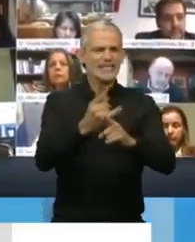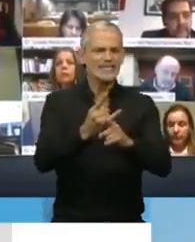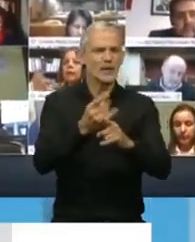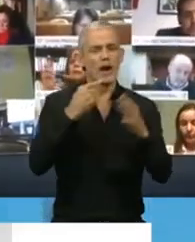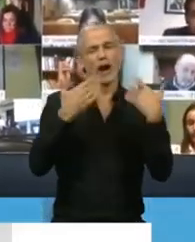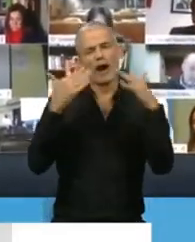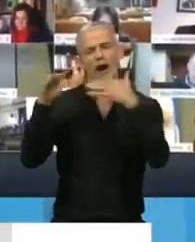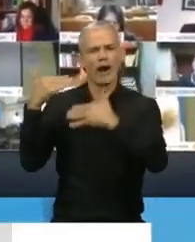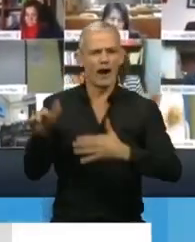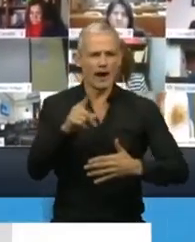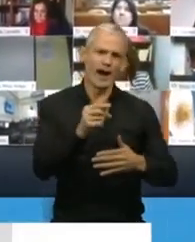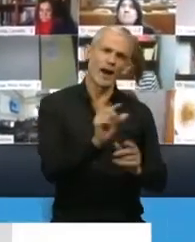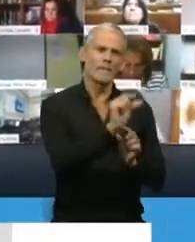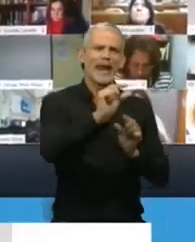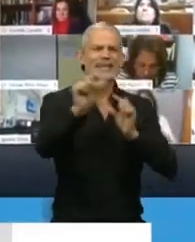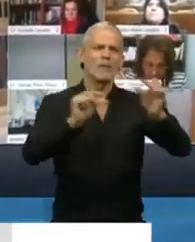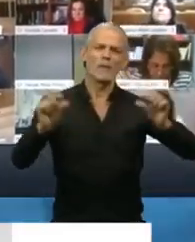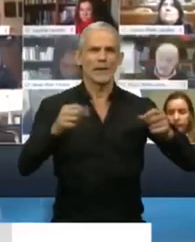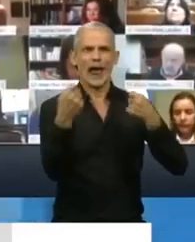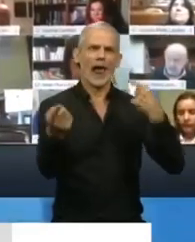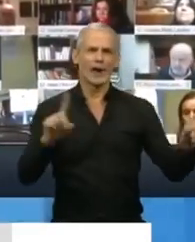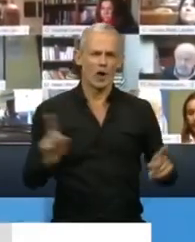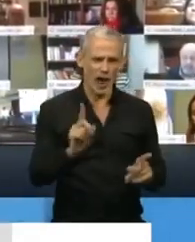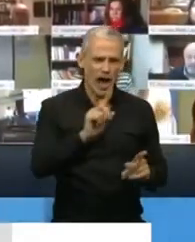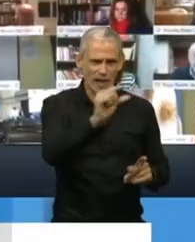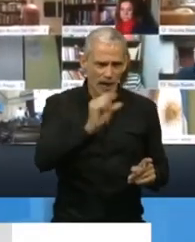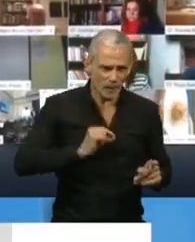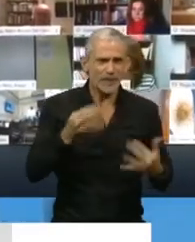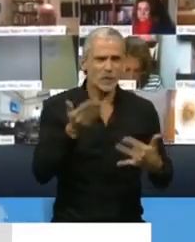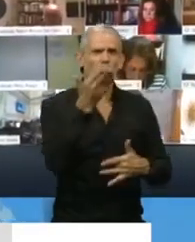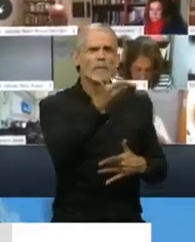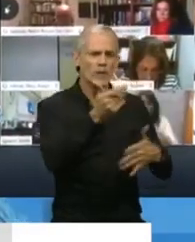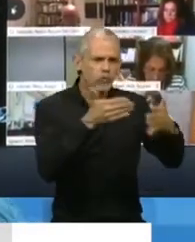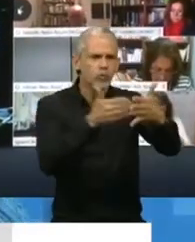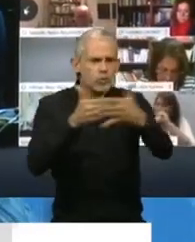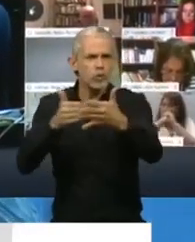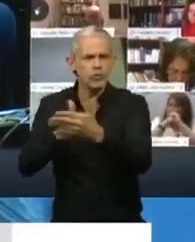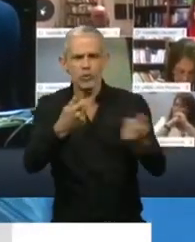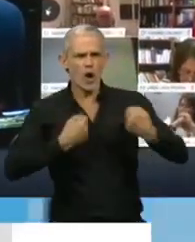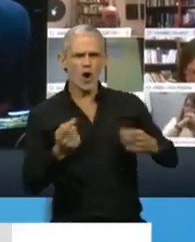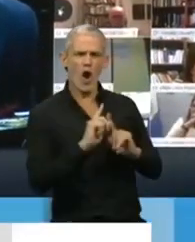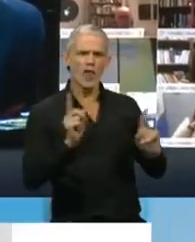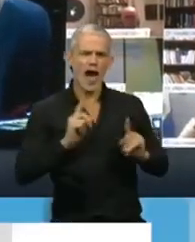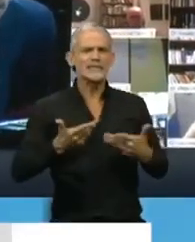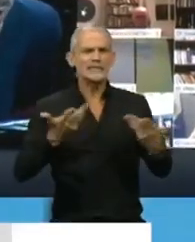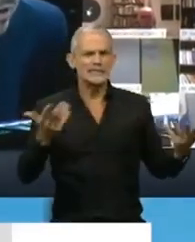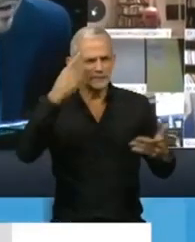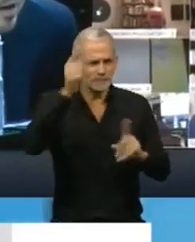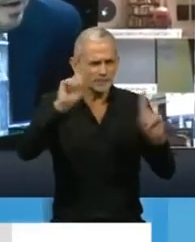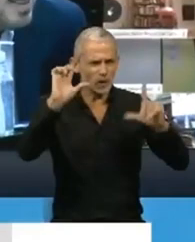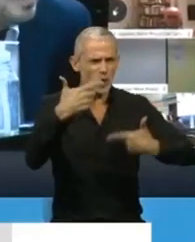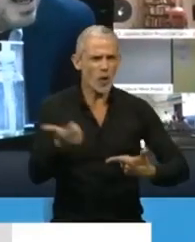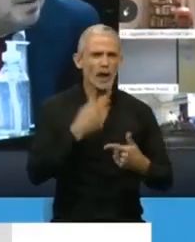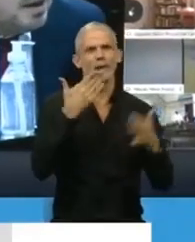excusa el sistema financiero. Parece que no hay que necesitar un crédito para pedirlo, para que te lo den. La verdad, increíble. Toda una